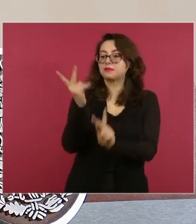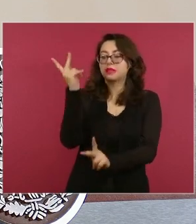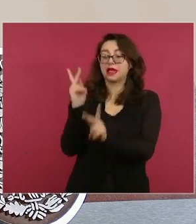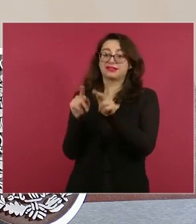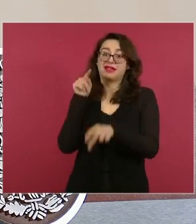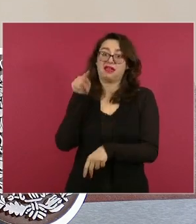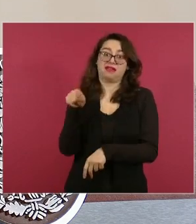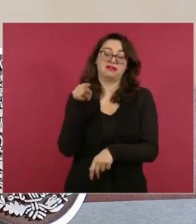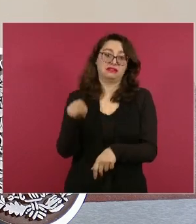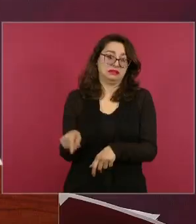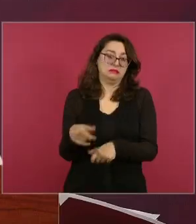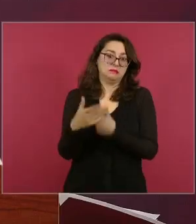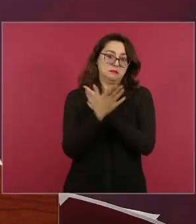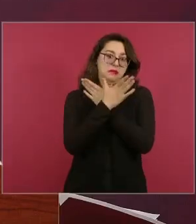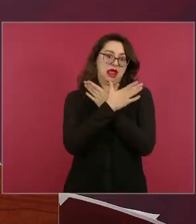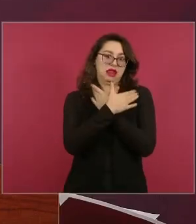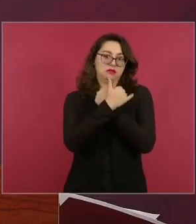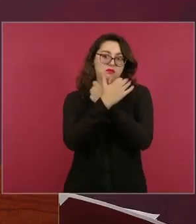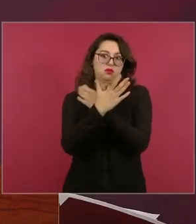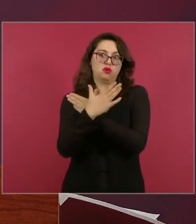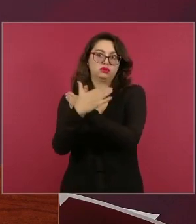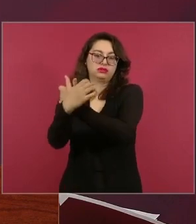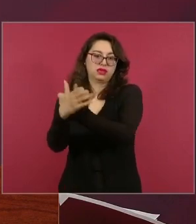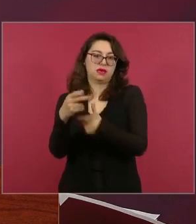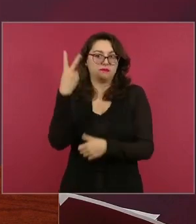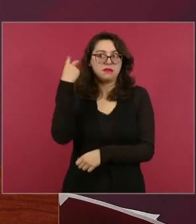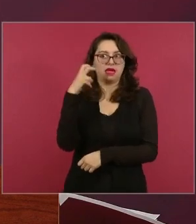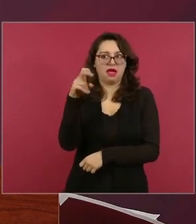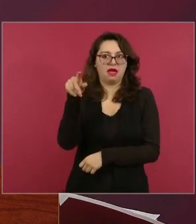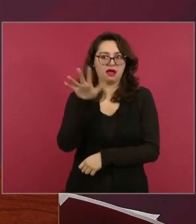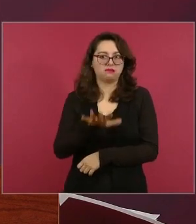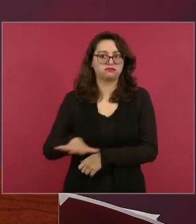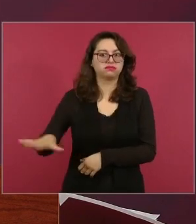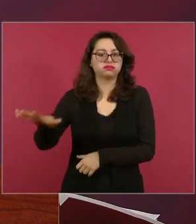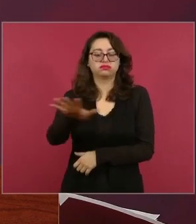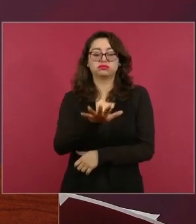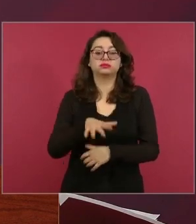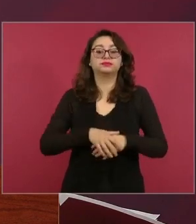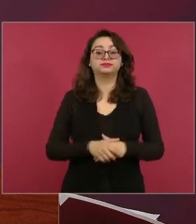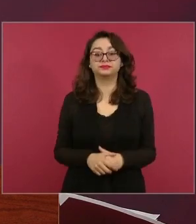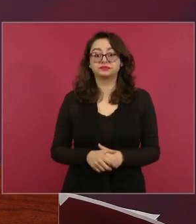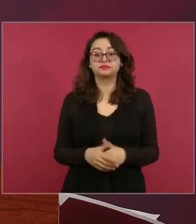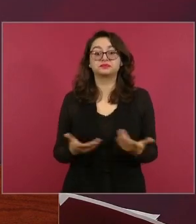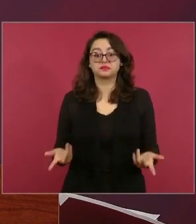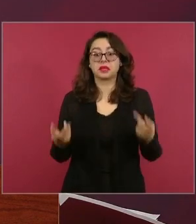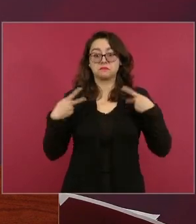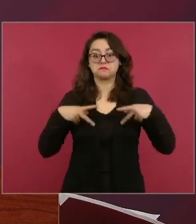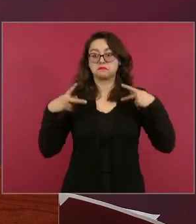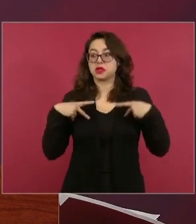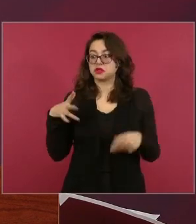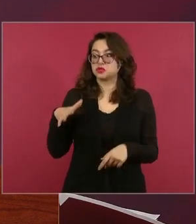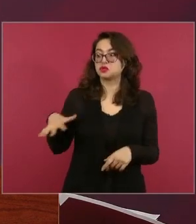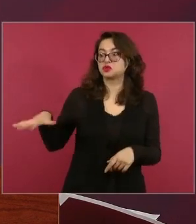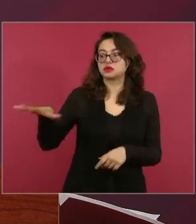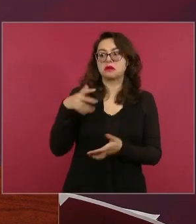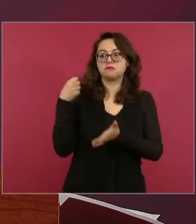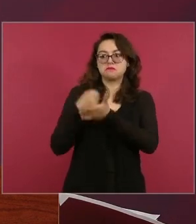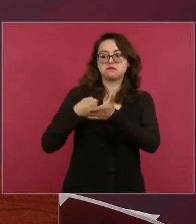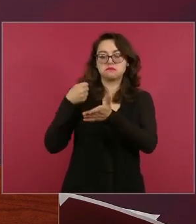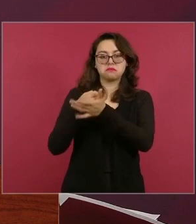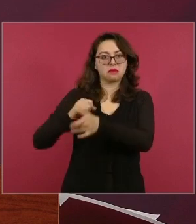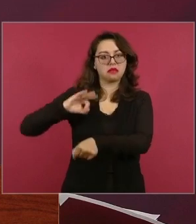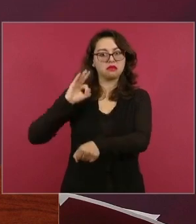mariposa monarca. Esta declaratoria culmina la lucha de 19 años para proteger este